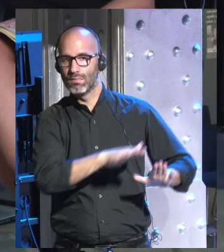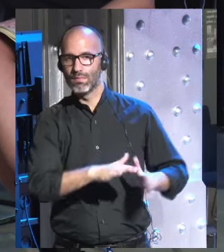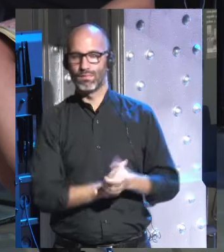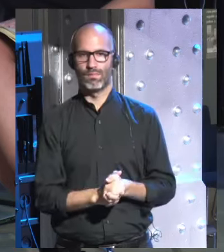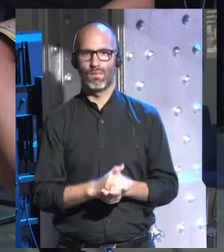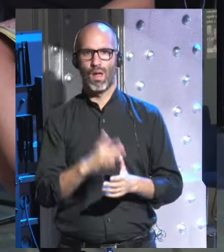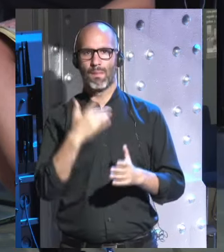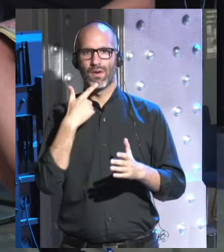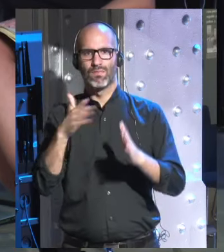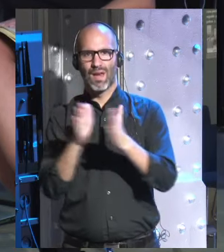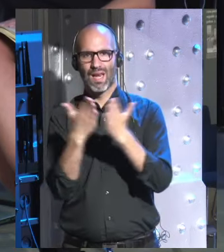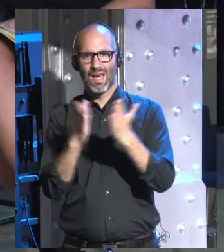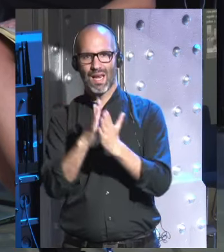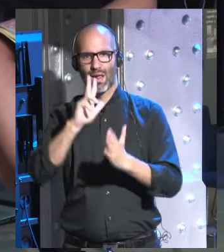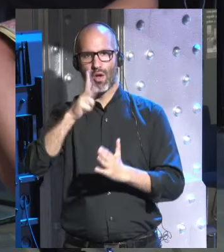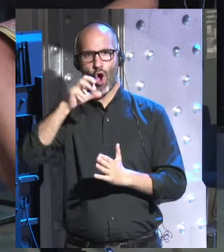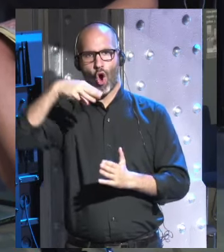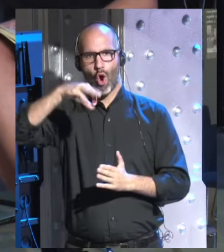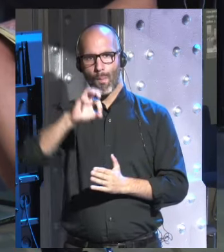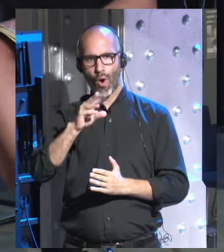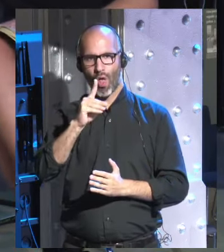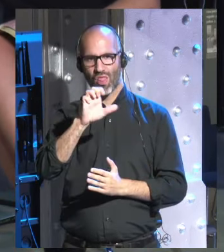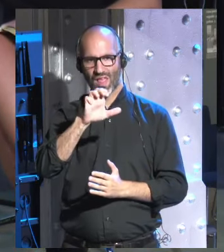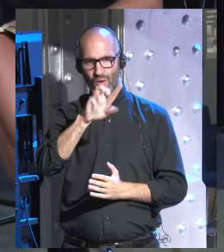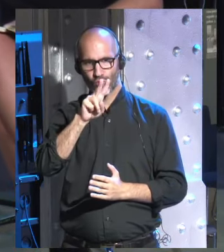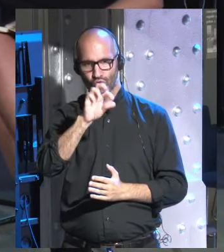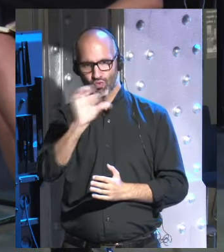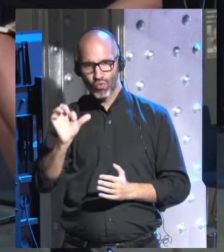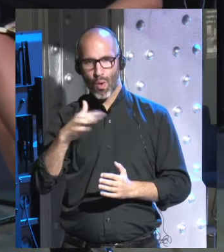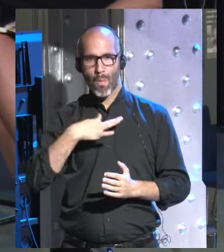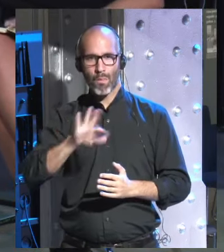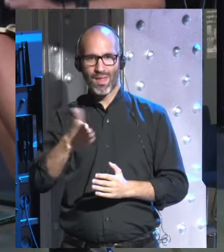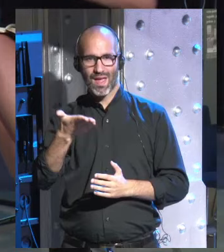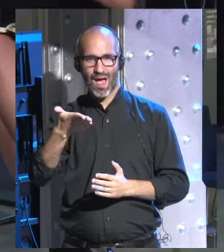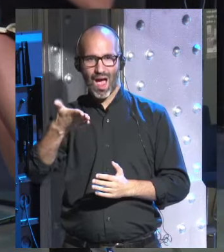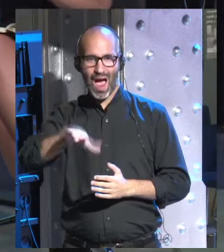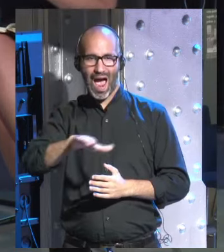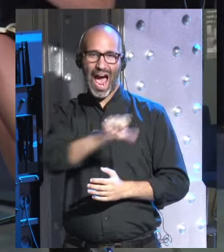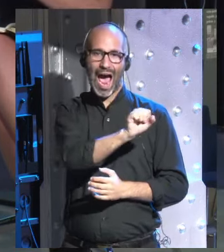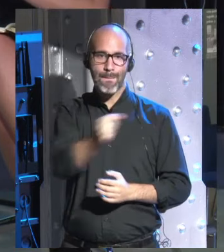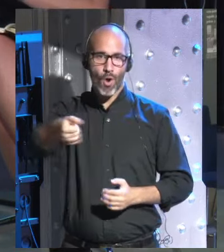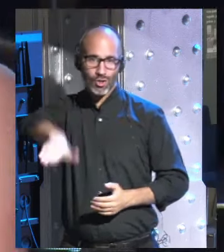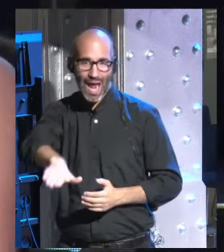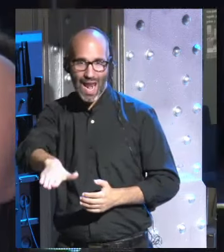este homo deus que podrá ser amortal es la palabra que empleas en el libro esta nueva especie que podrá